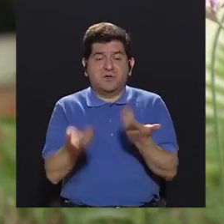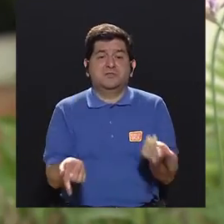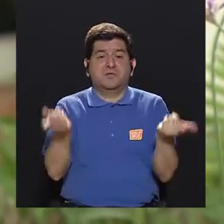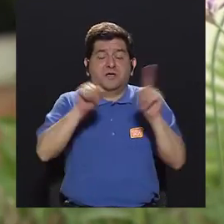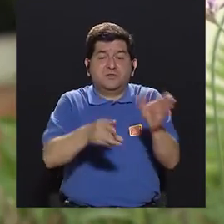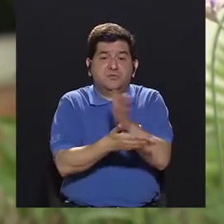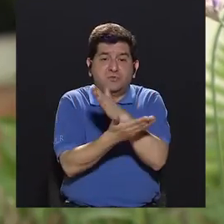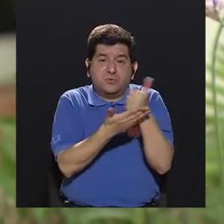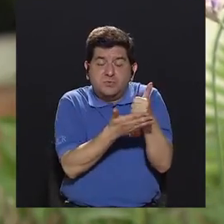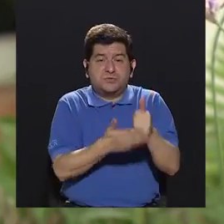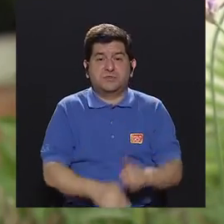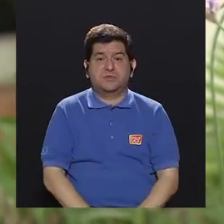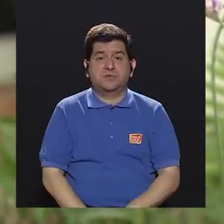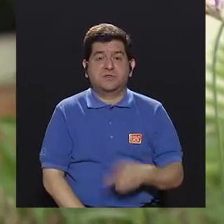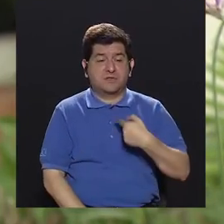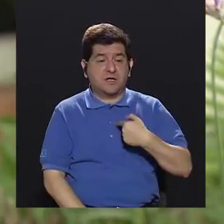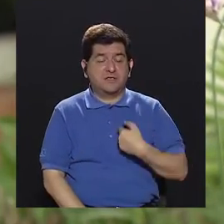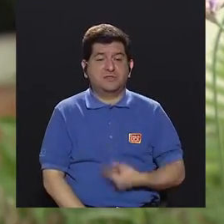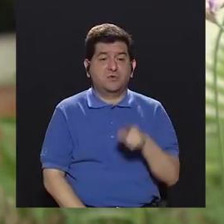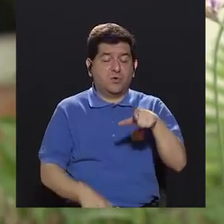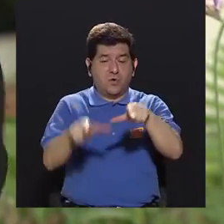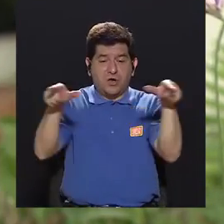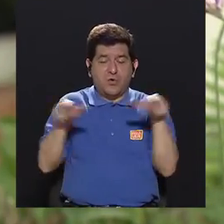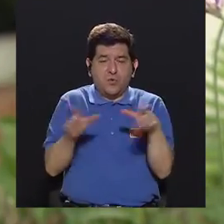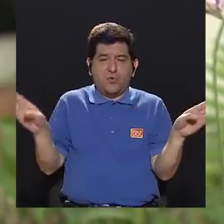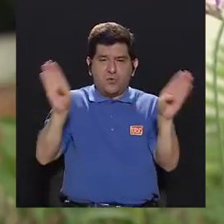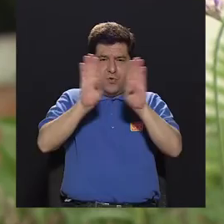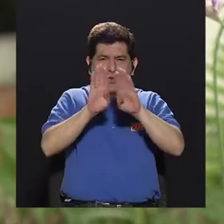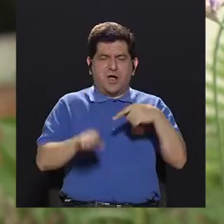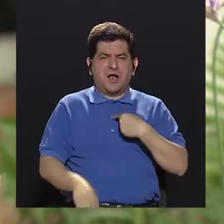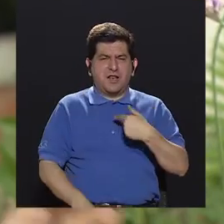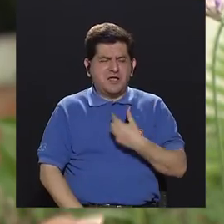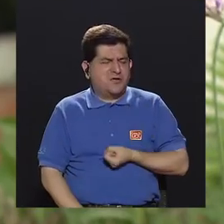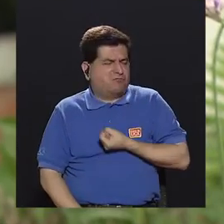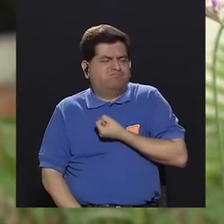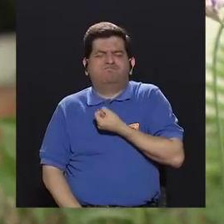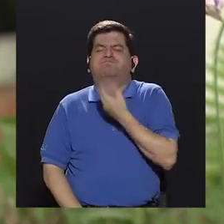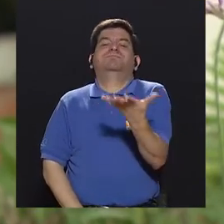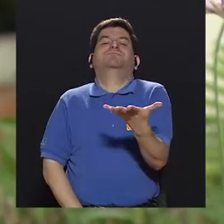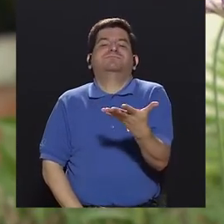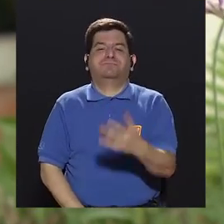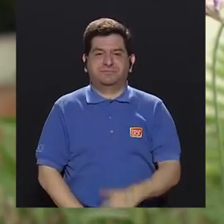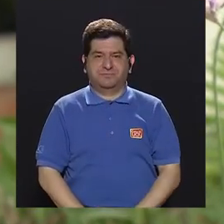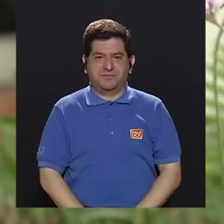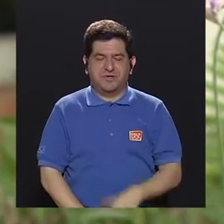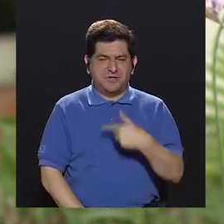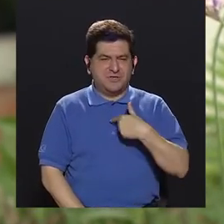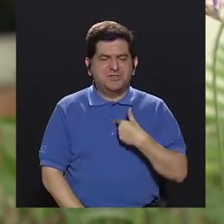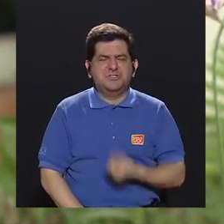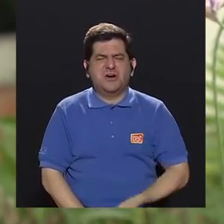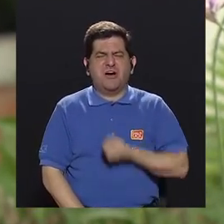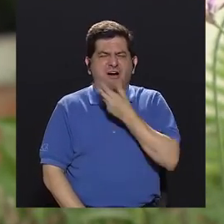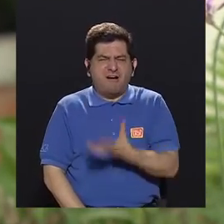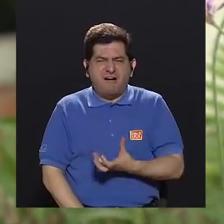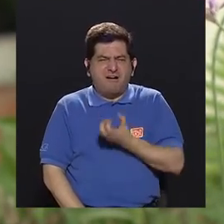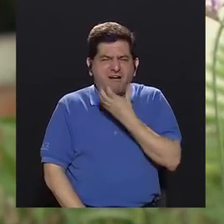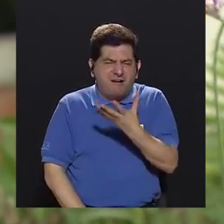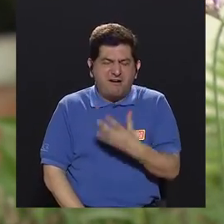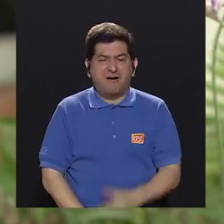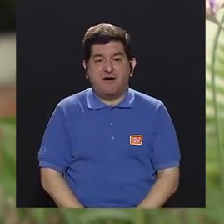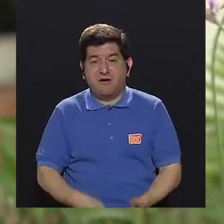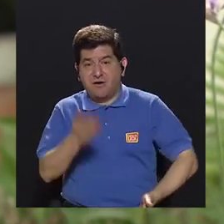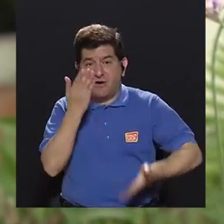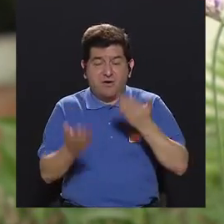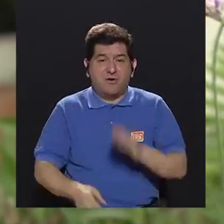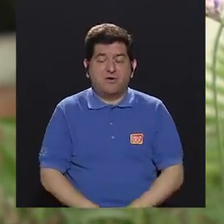sucede algo voy me encierro y hago una catástasis ahí o sea le doy a la almohada grito o